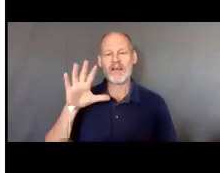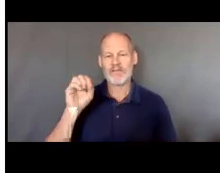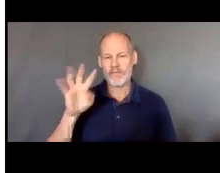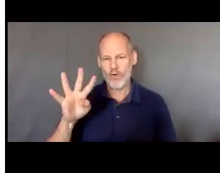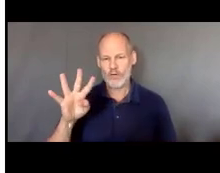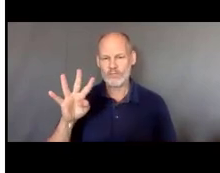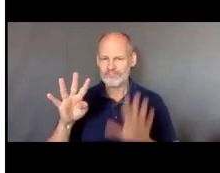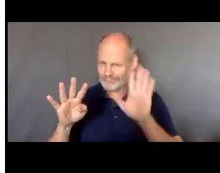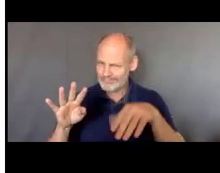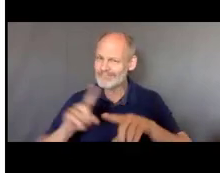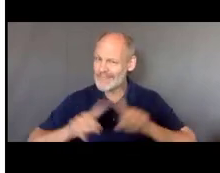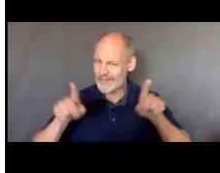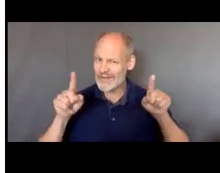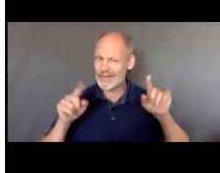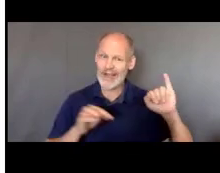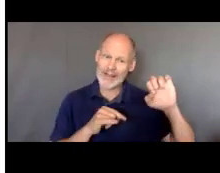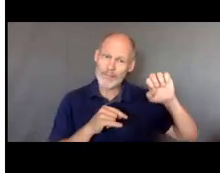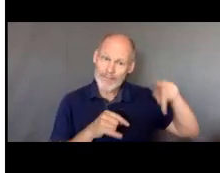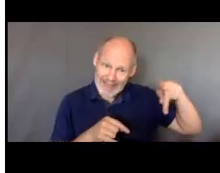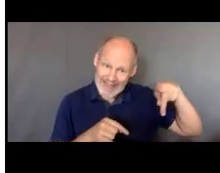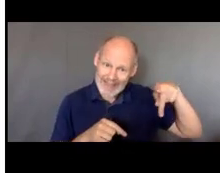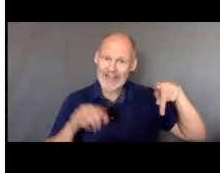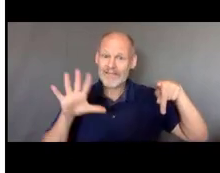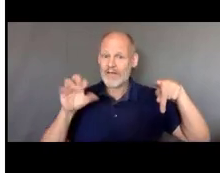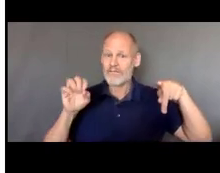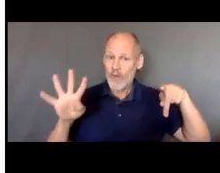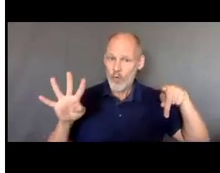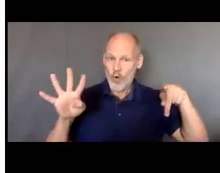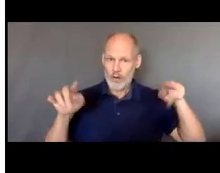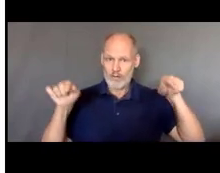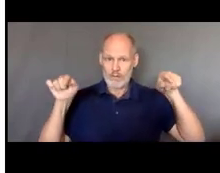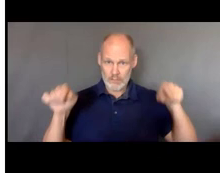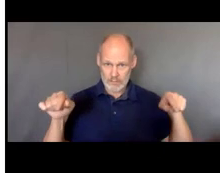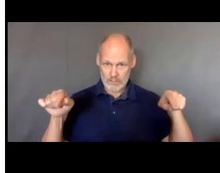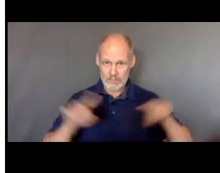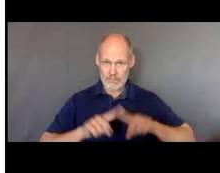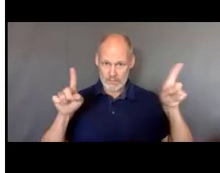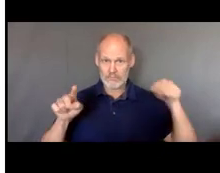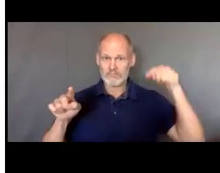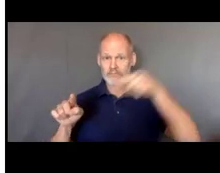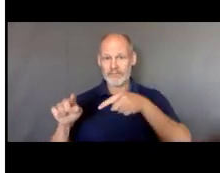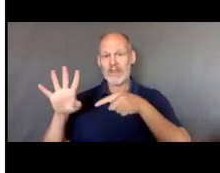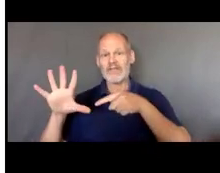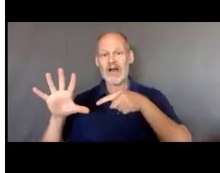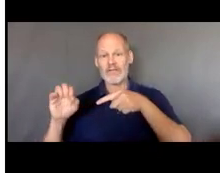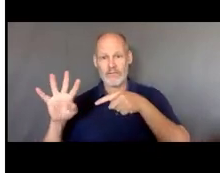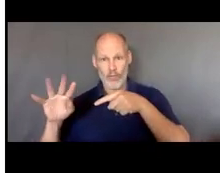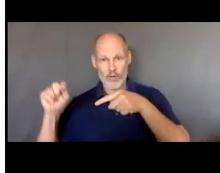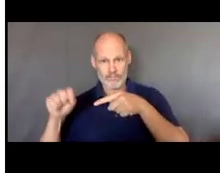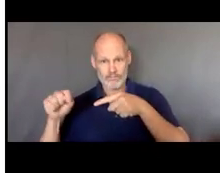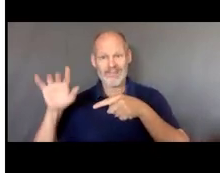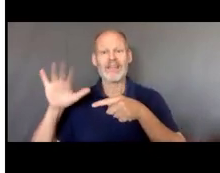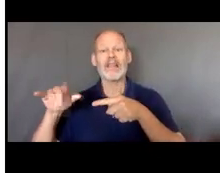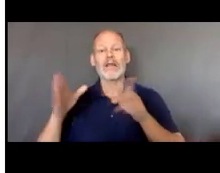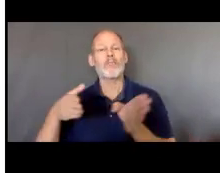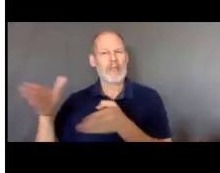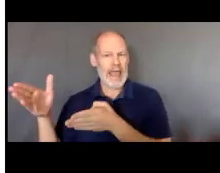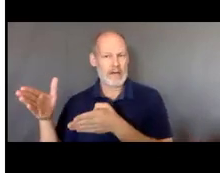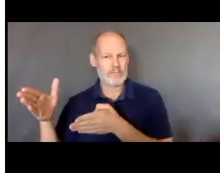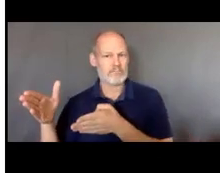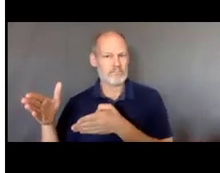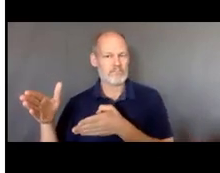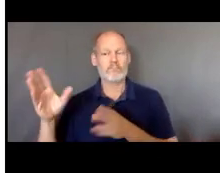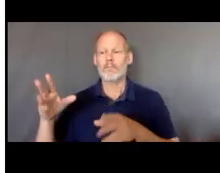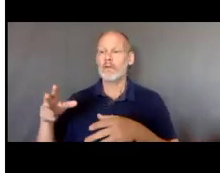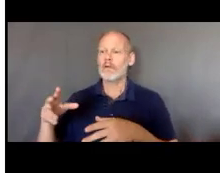y el IEP. Entonces, el plan 504 es un plan que nos da